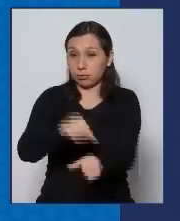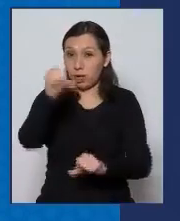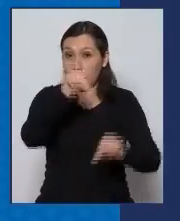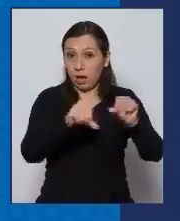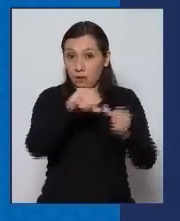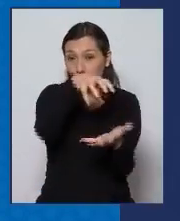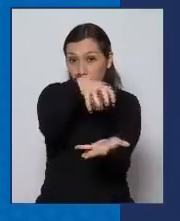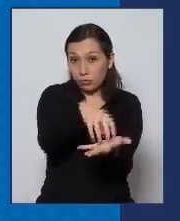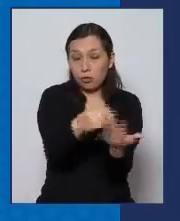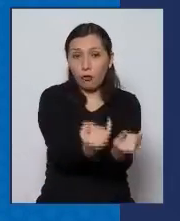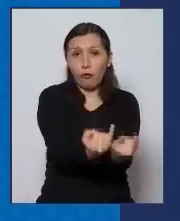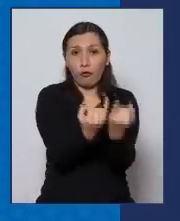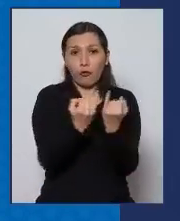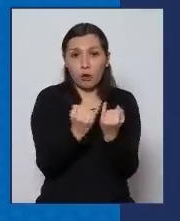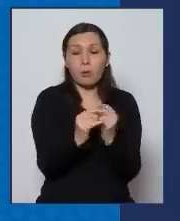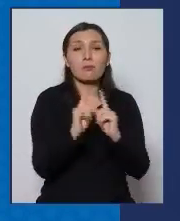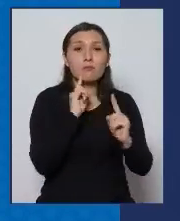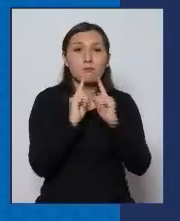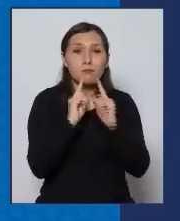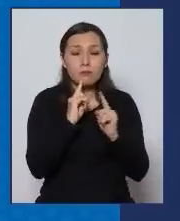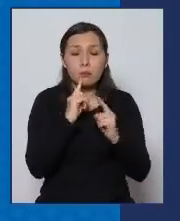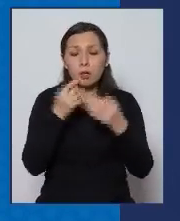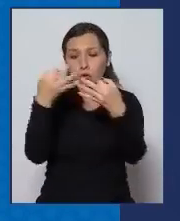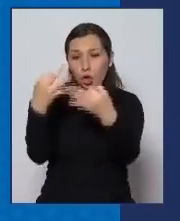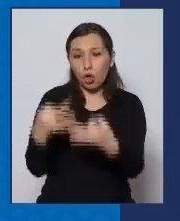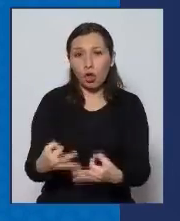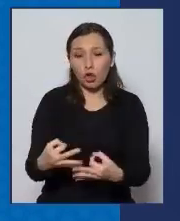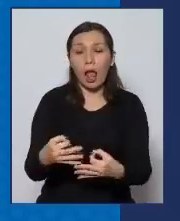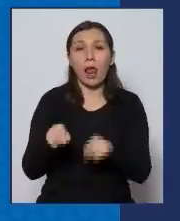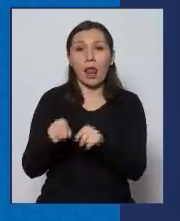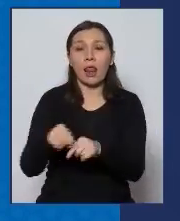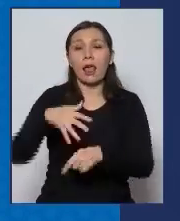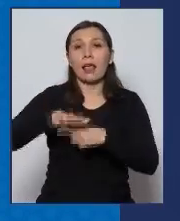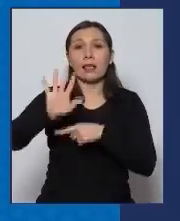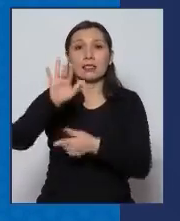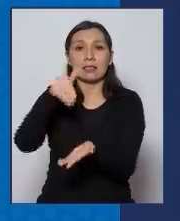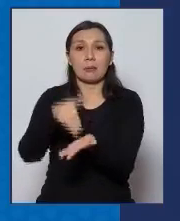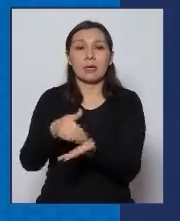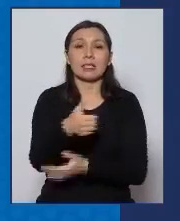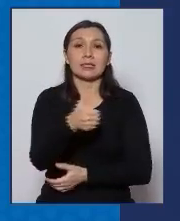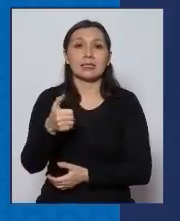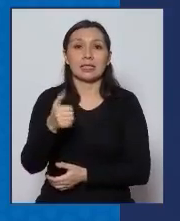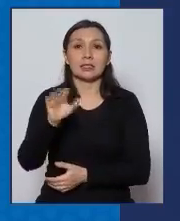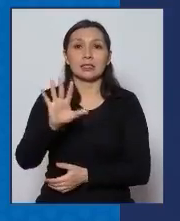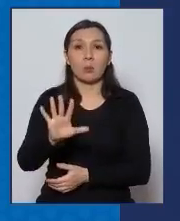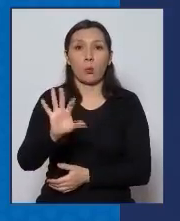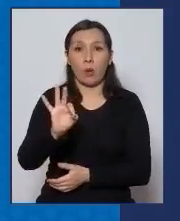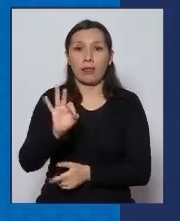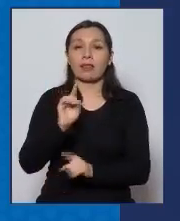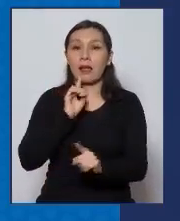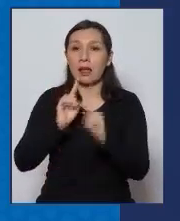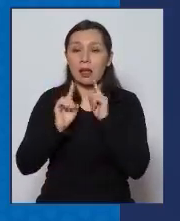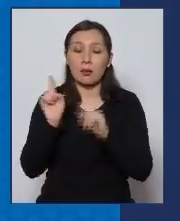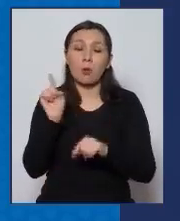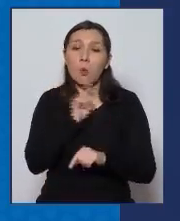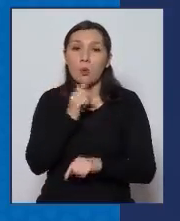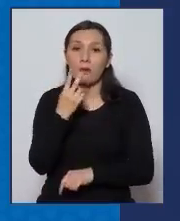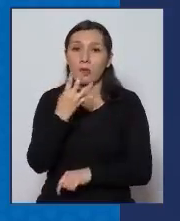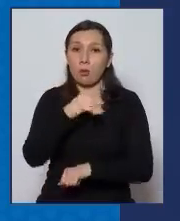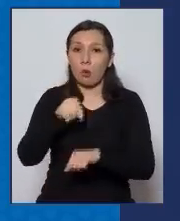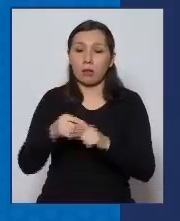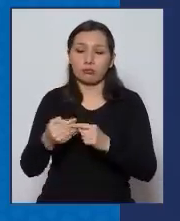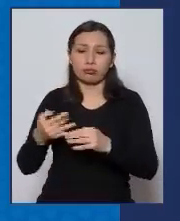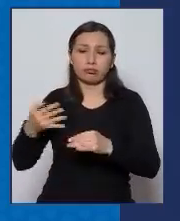informaron exámenes alcanzando a 15.650 exámenes en las últimas 24